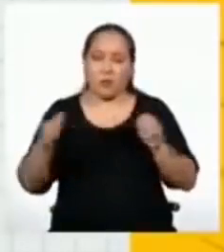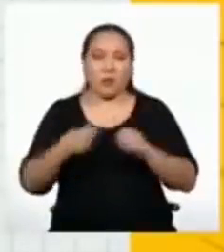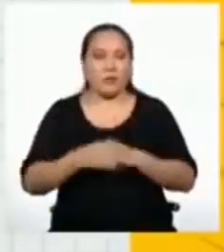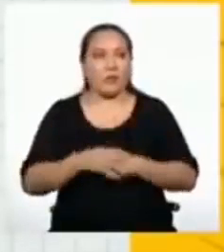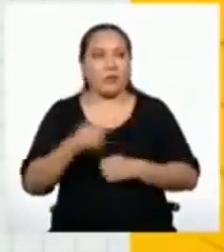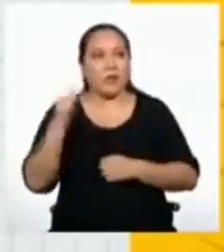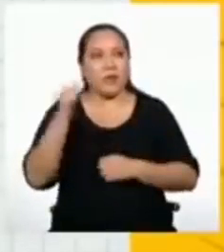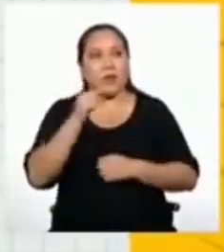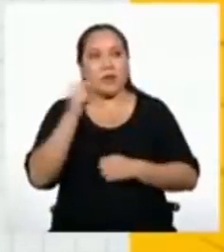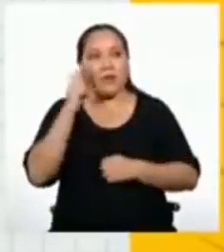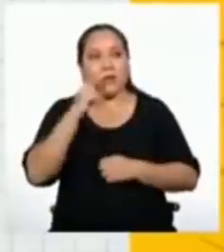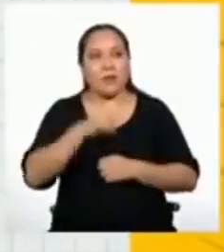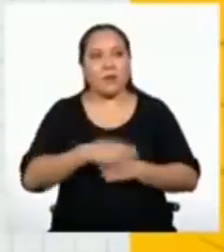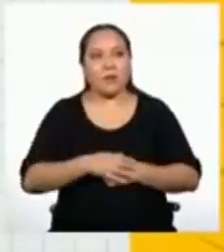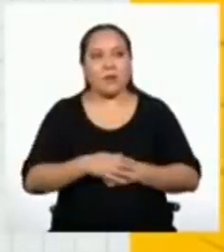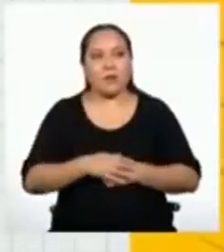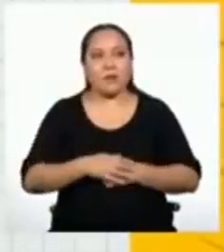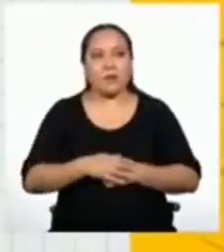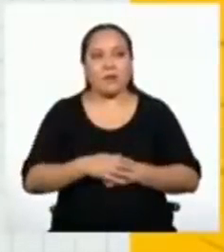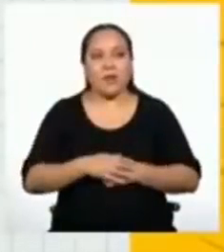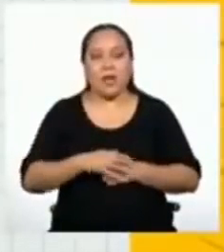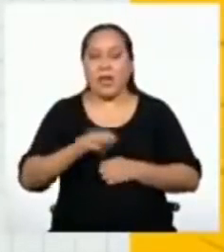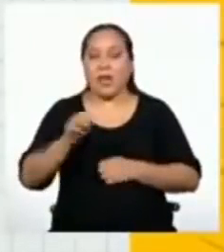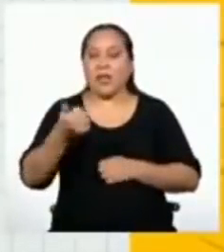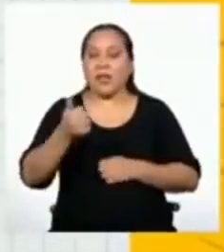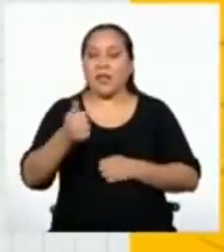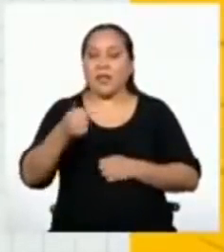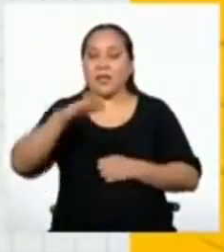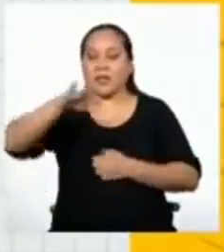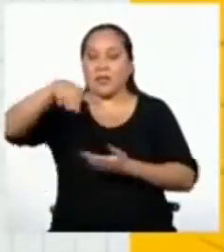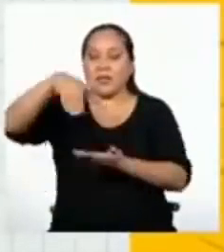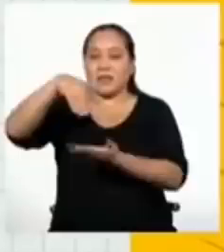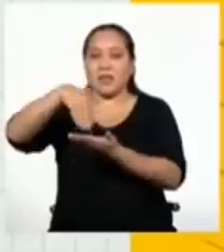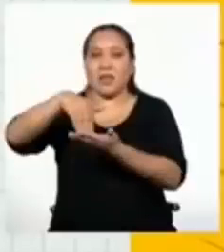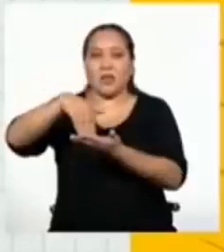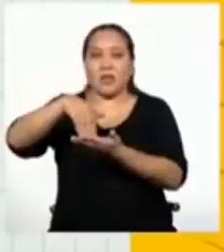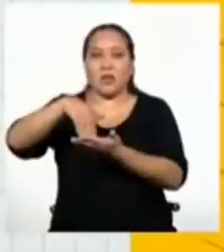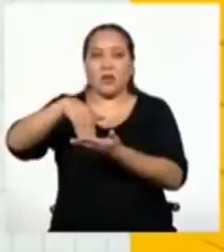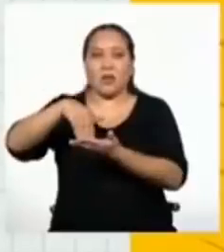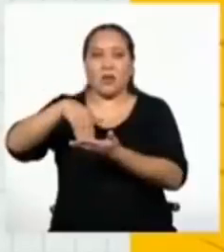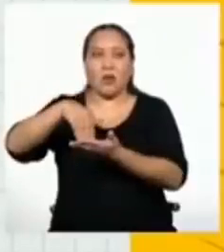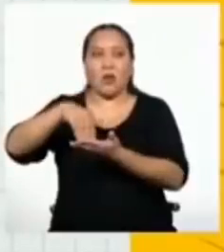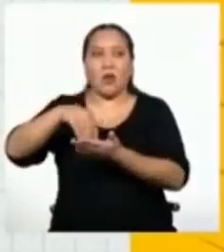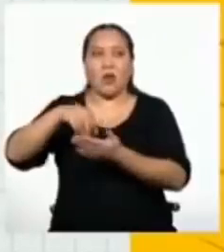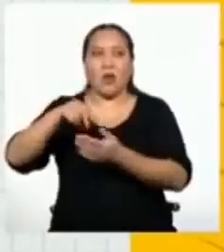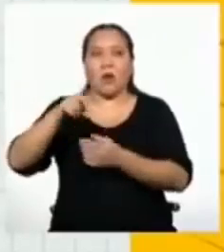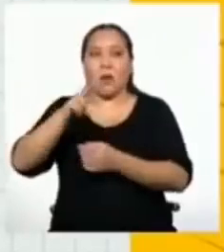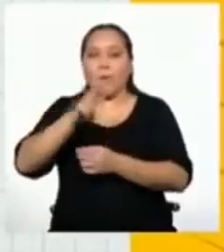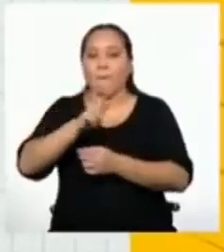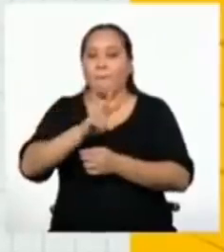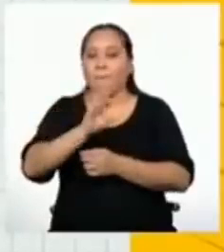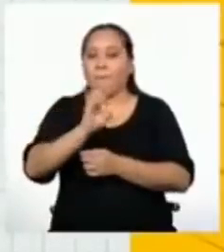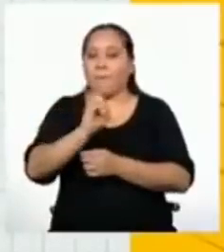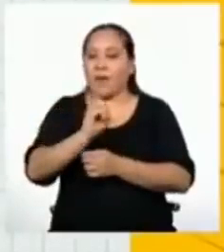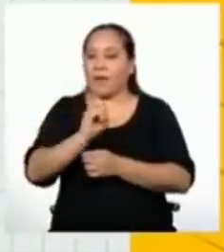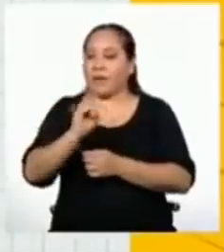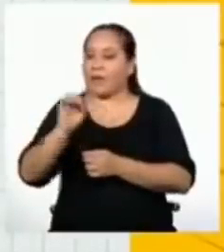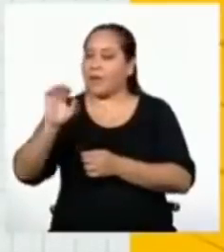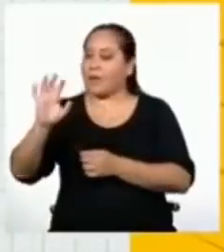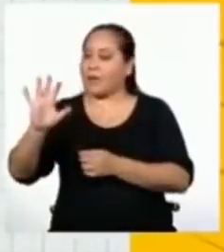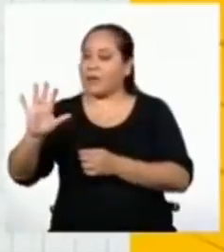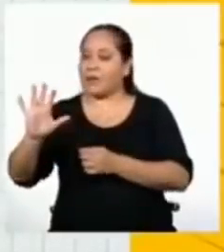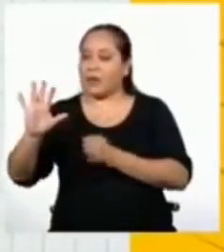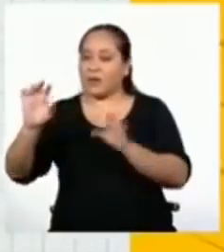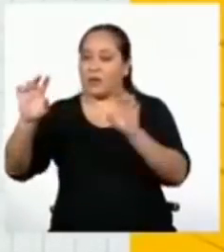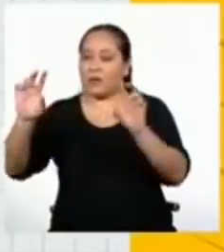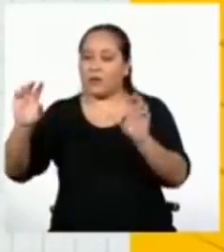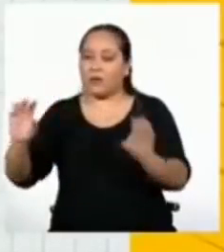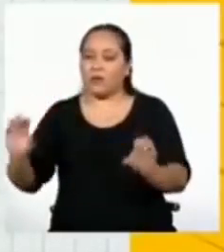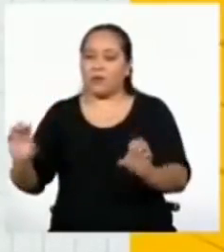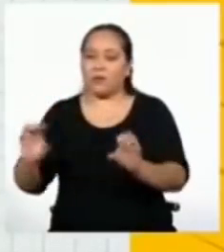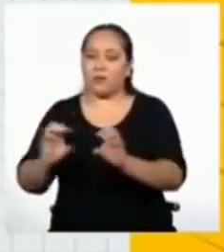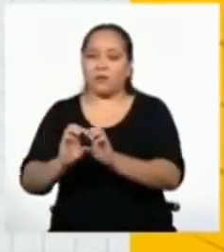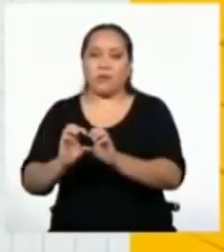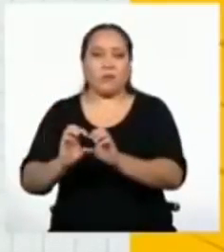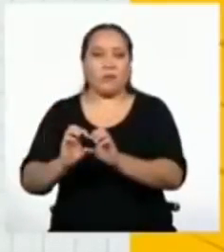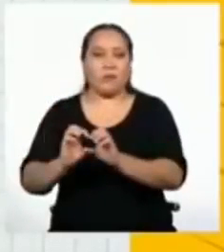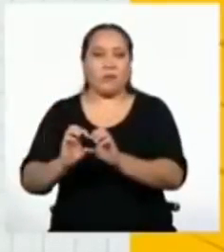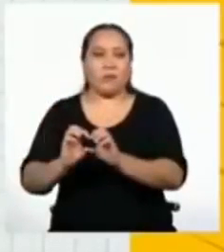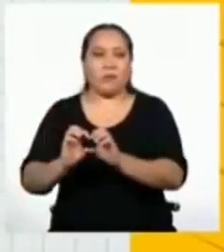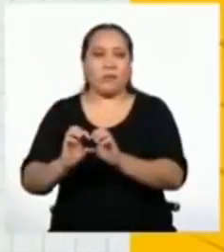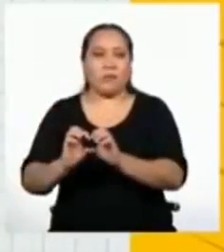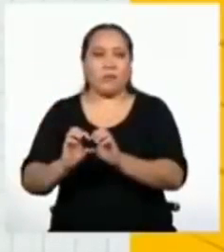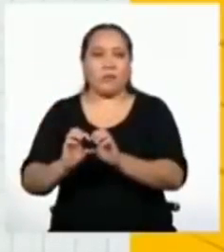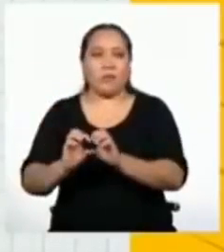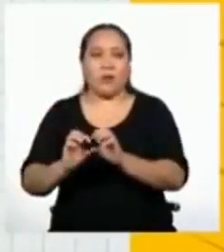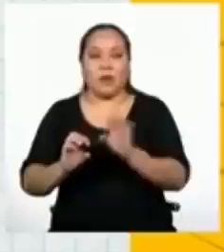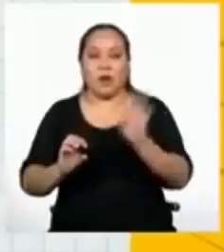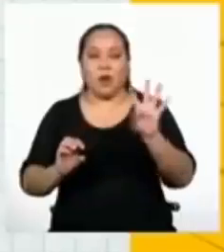Aquí vemos que el diez es el término central. El veinte y el cinco son términos equidistantes, al